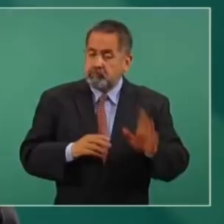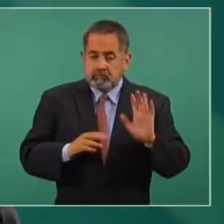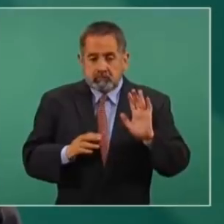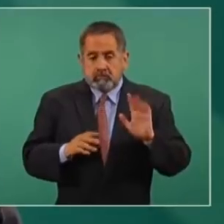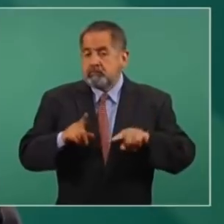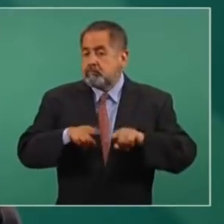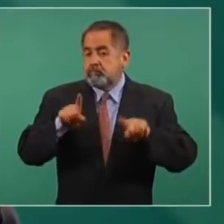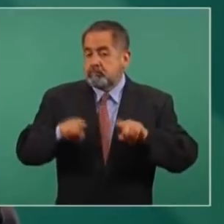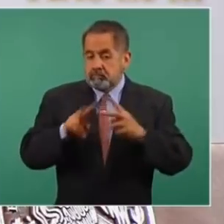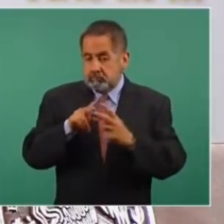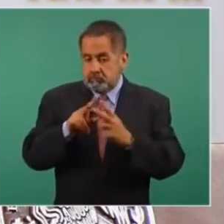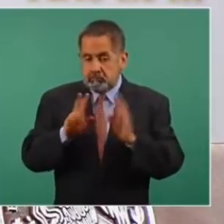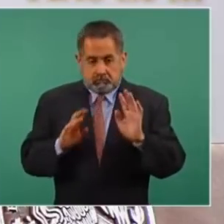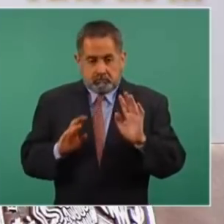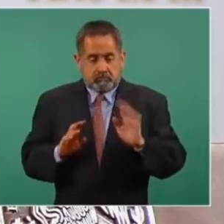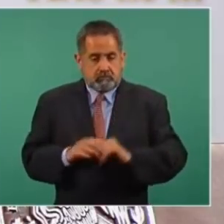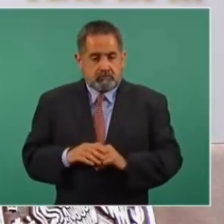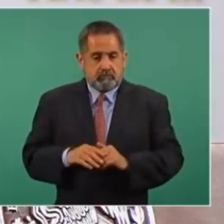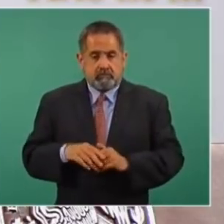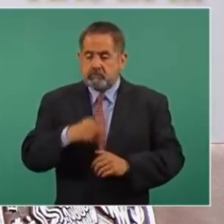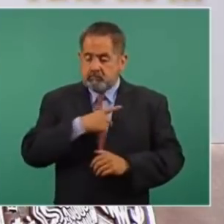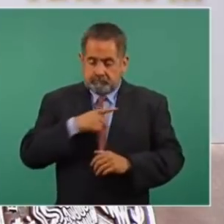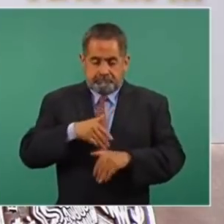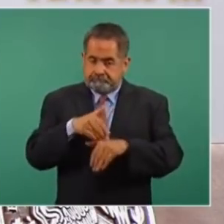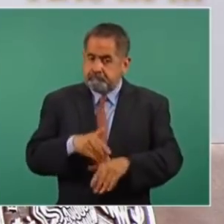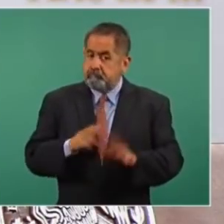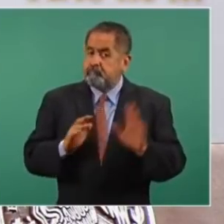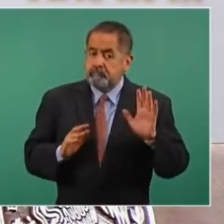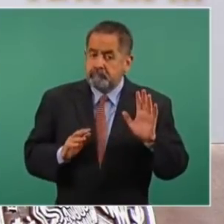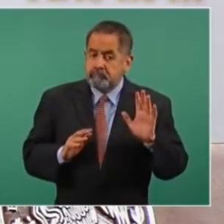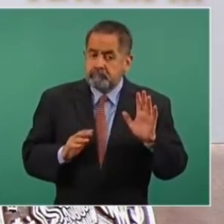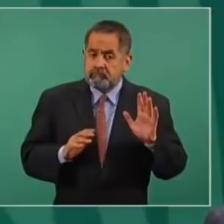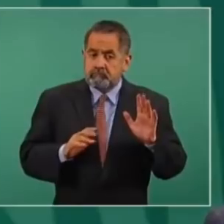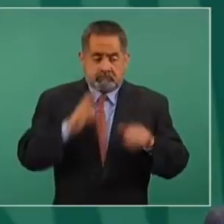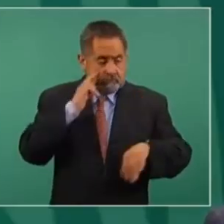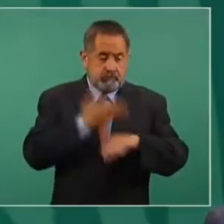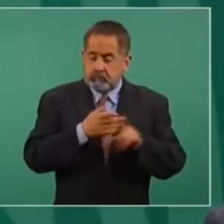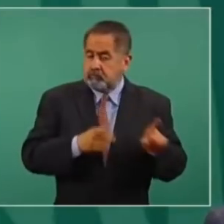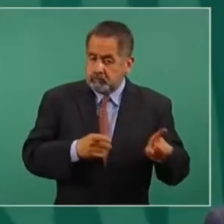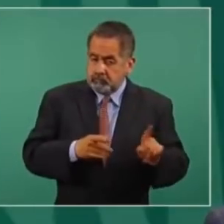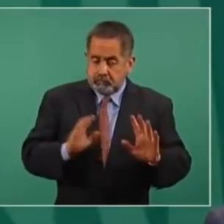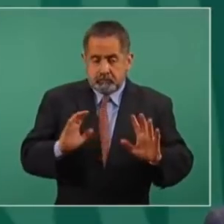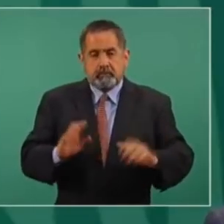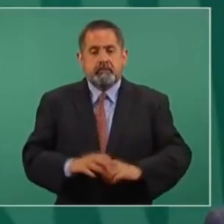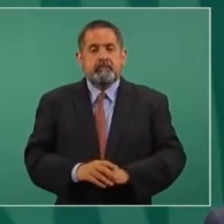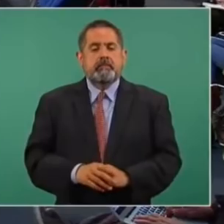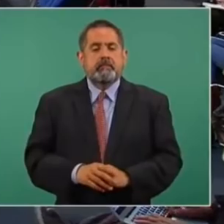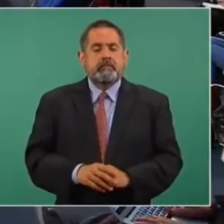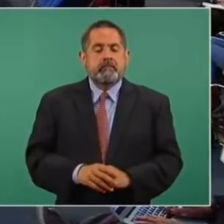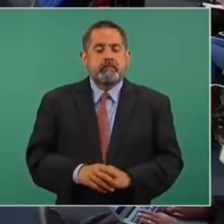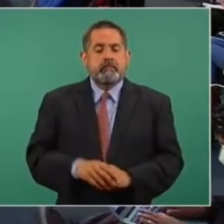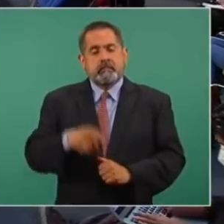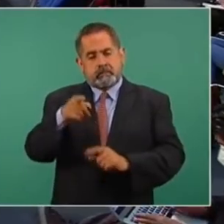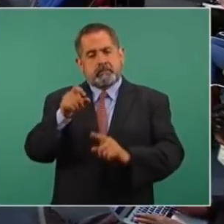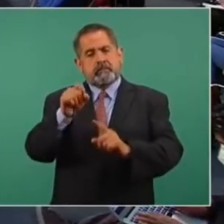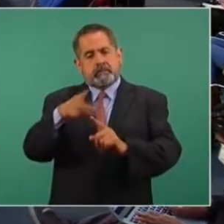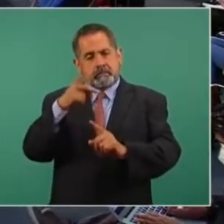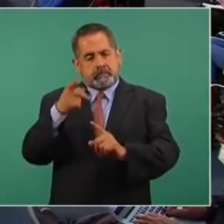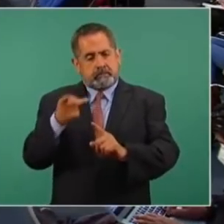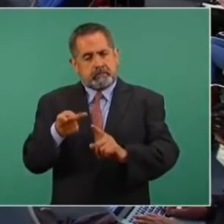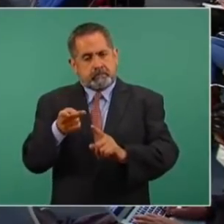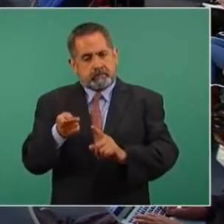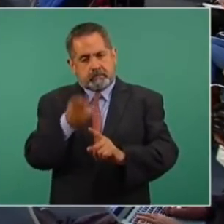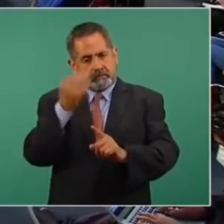es decir, actuar de manera responsable. En ese punto mismo, presidente,